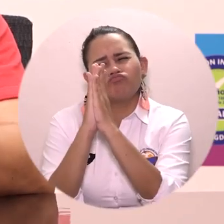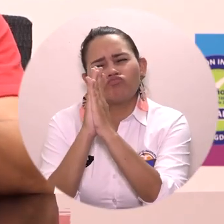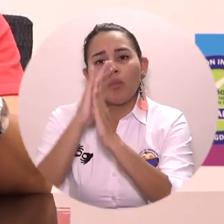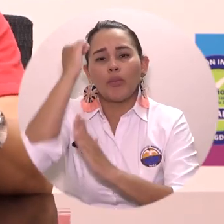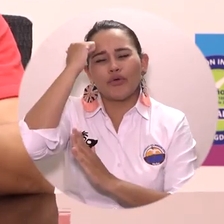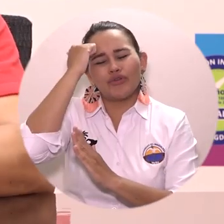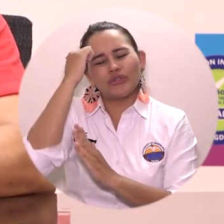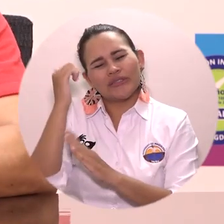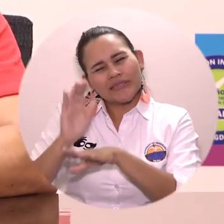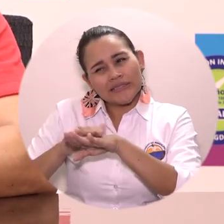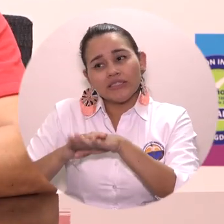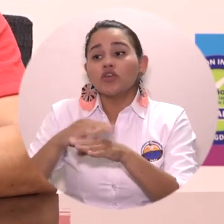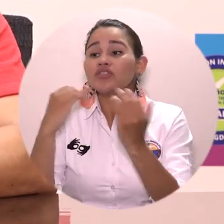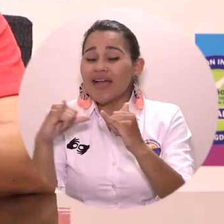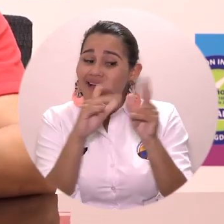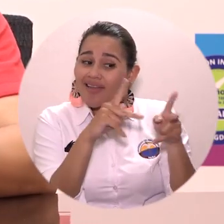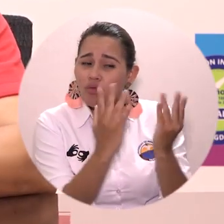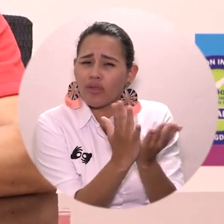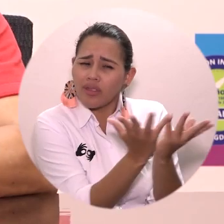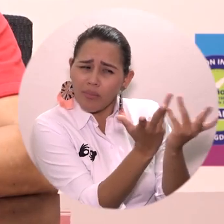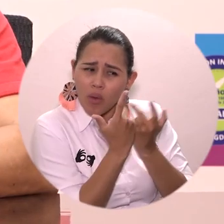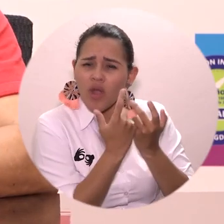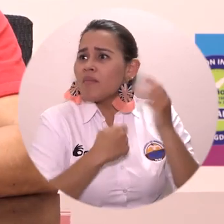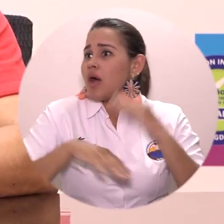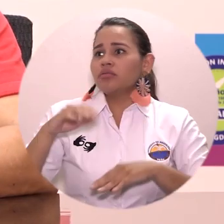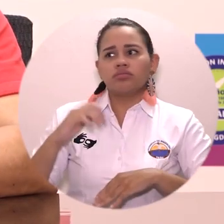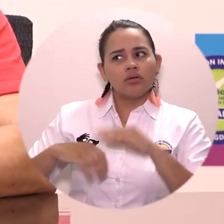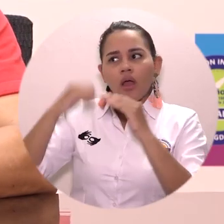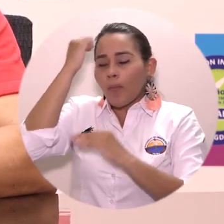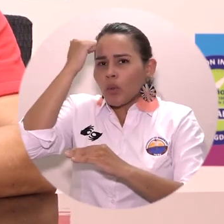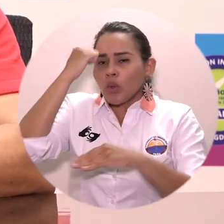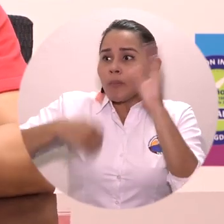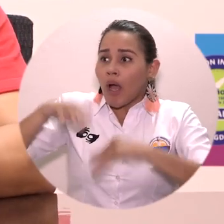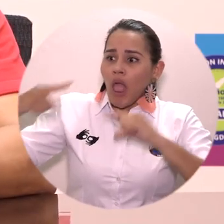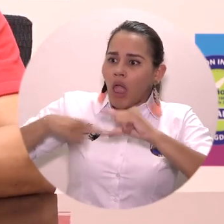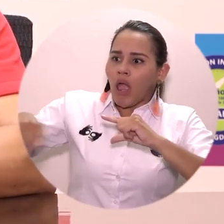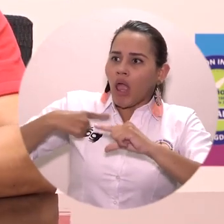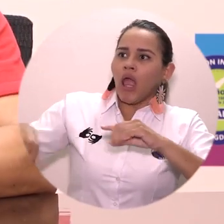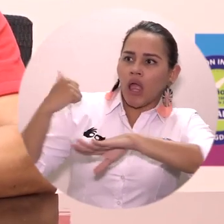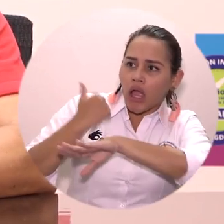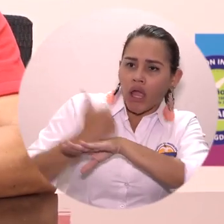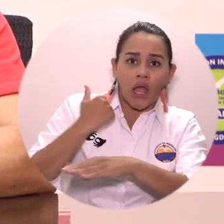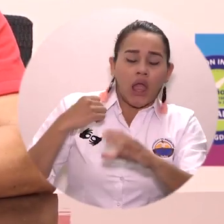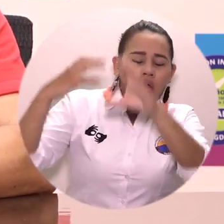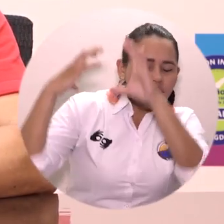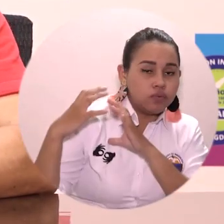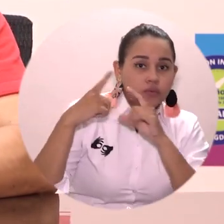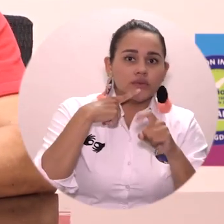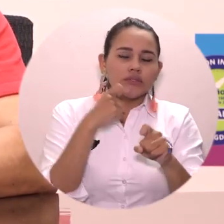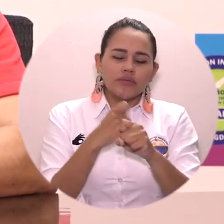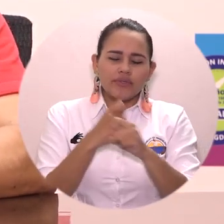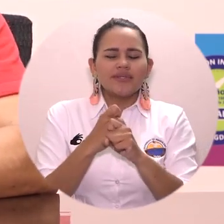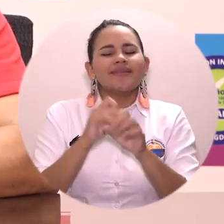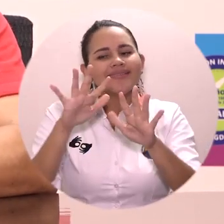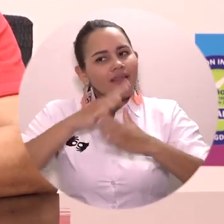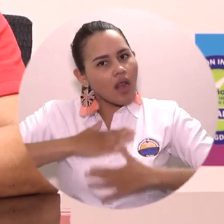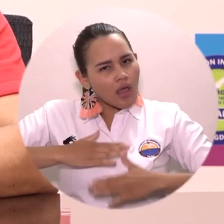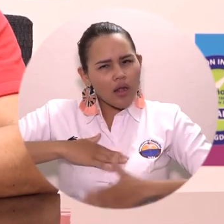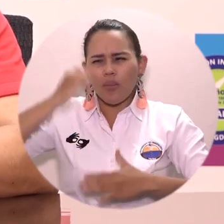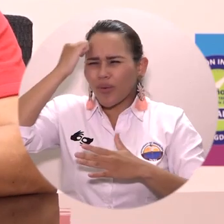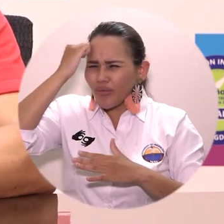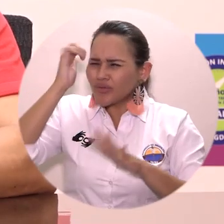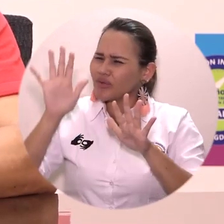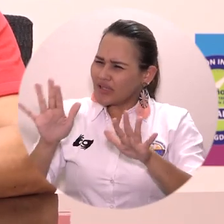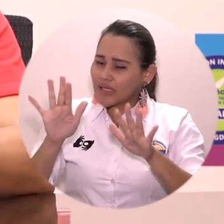se sienten muy atiborrados de actividades, de contenidos, que no hay que correr. El calendario académico se va a flexibilizar, se va a ampliar.